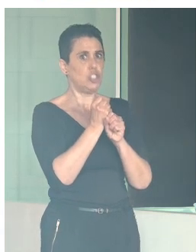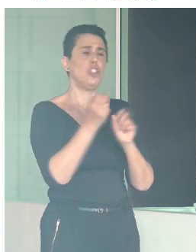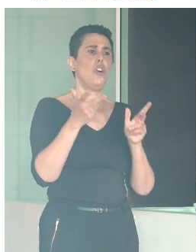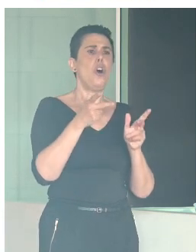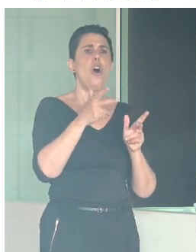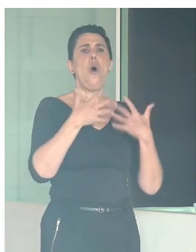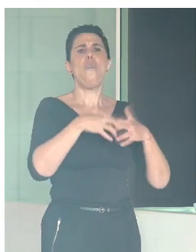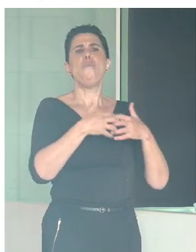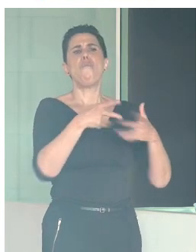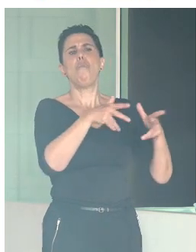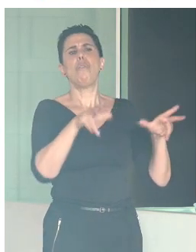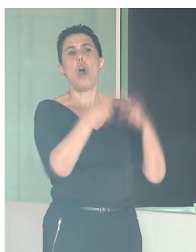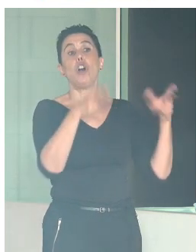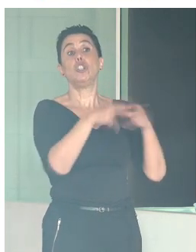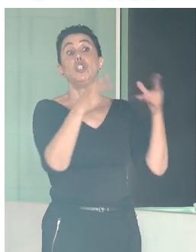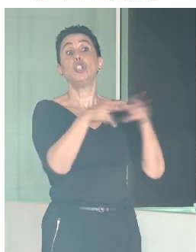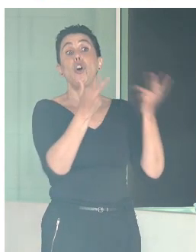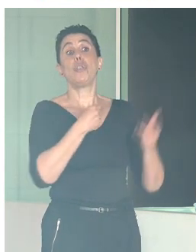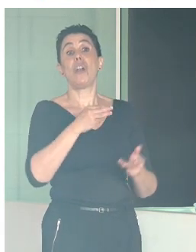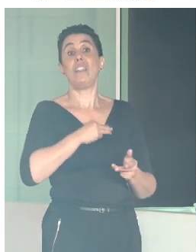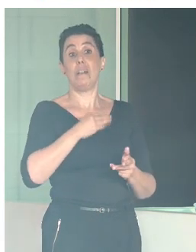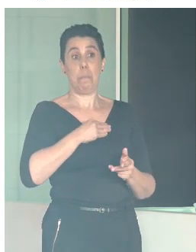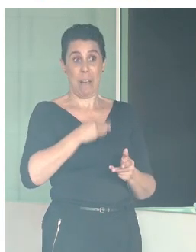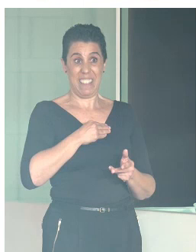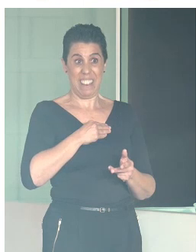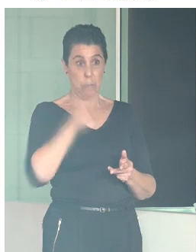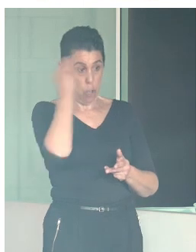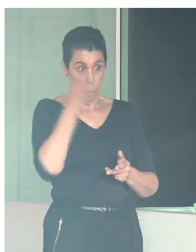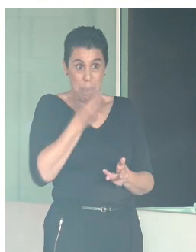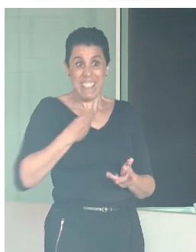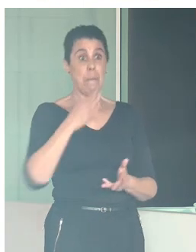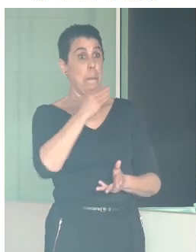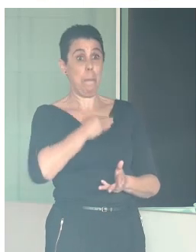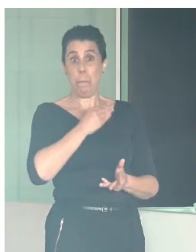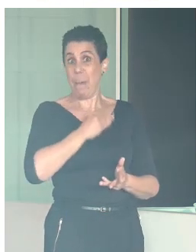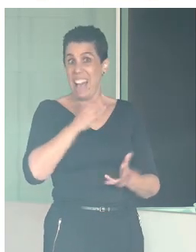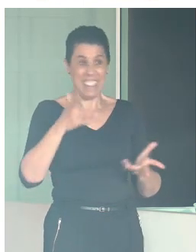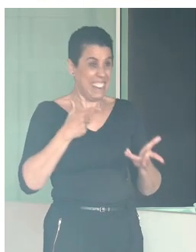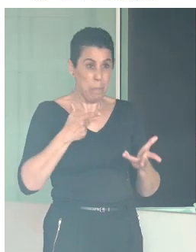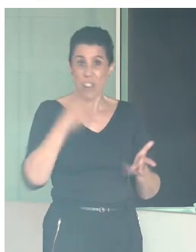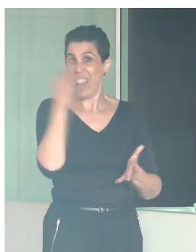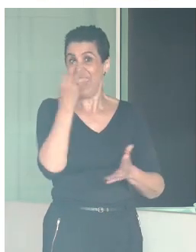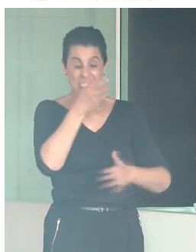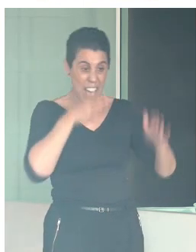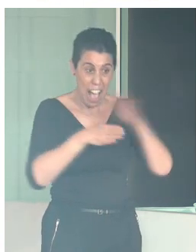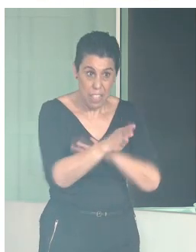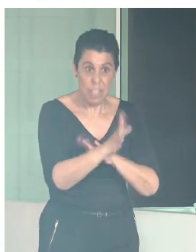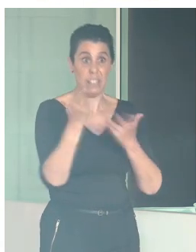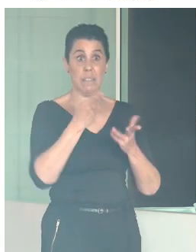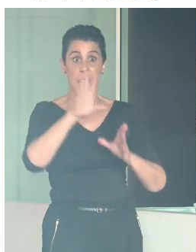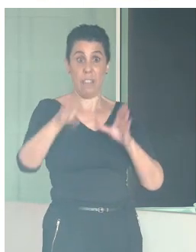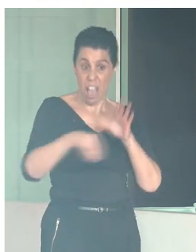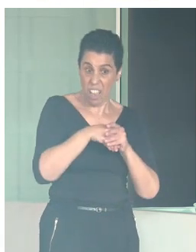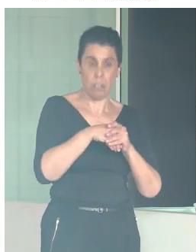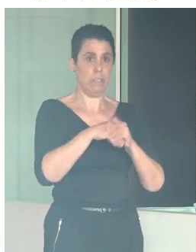que creemos que es fundamental. El patrimonio tiene que ser un elemento de integración social, tiene que ser un elemento de inclusión social. Y en esa línea, desde la